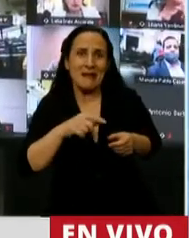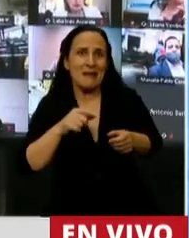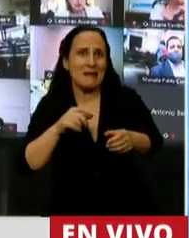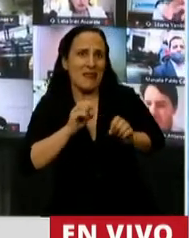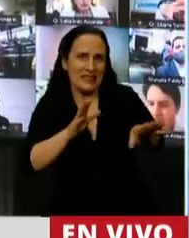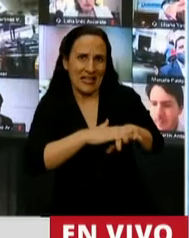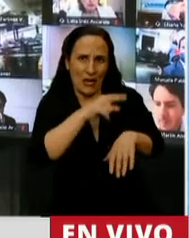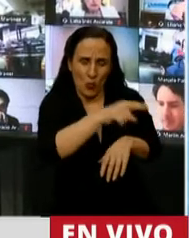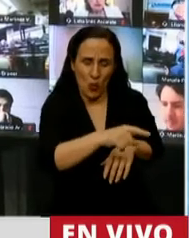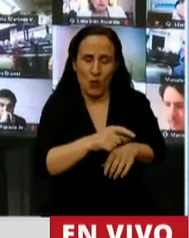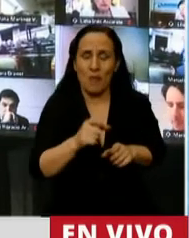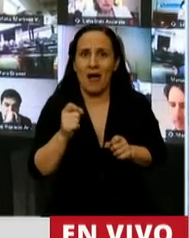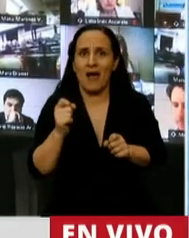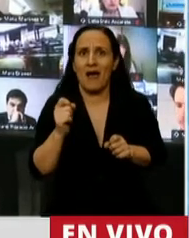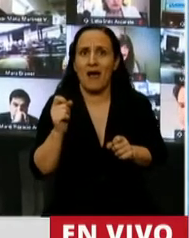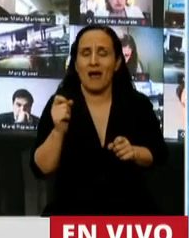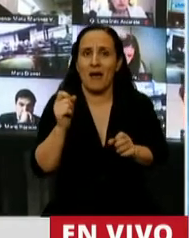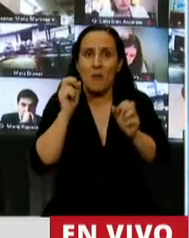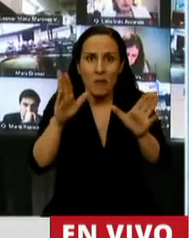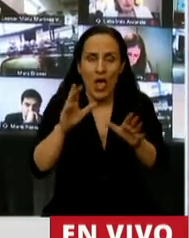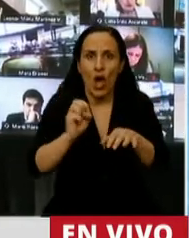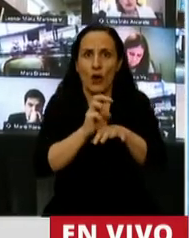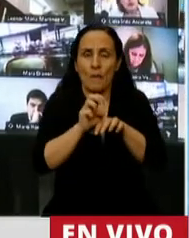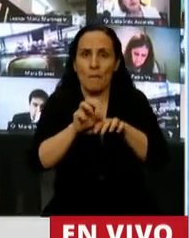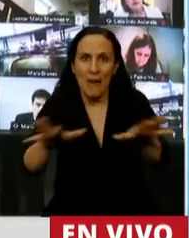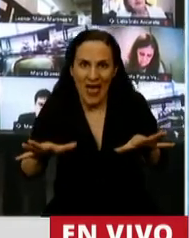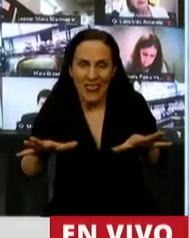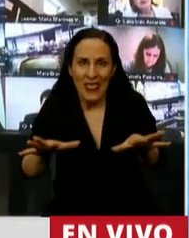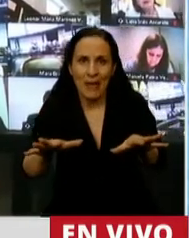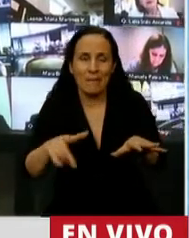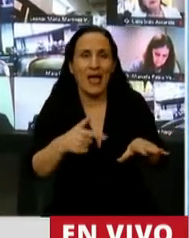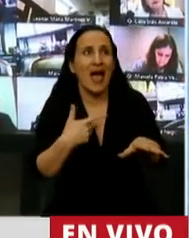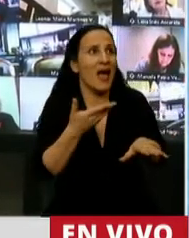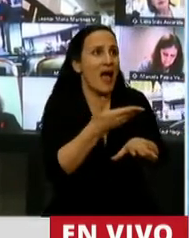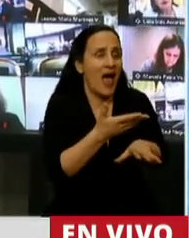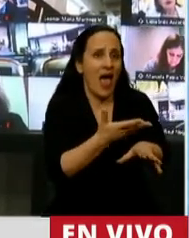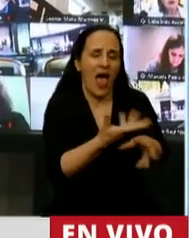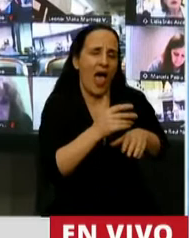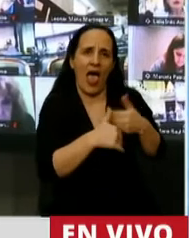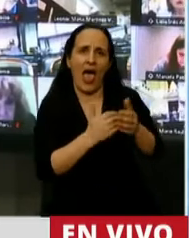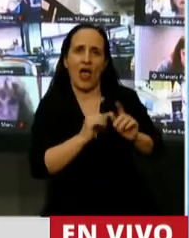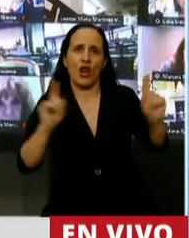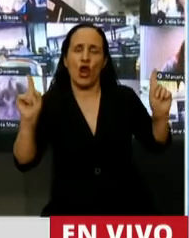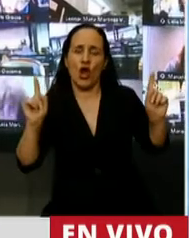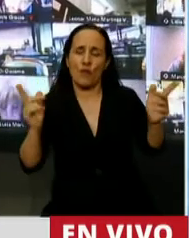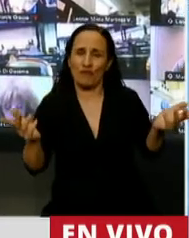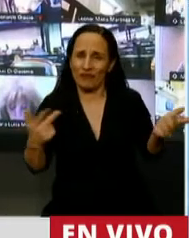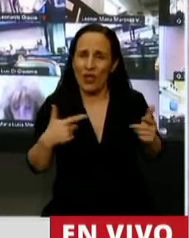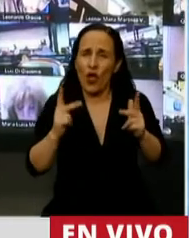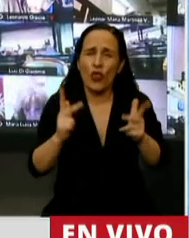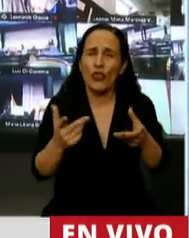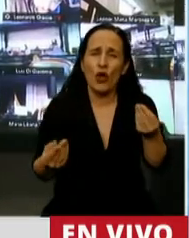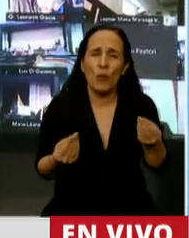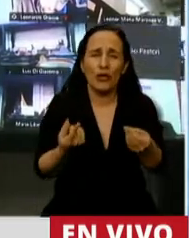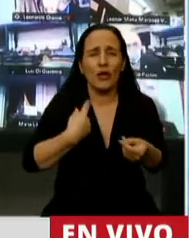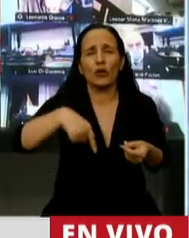que agravó aún más la situación de la Argentina, se lavan las manos. Y digo esto, señor Presidente, porque hemos escuchado